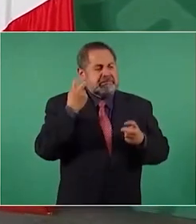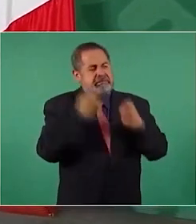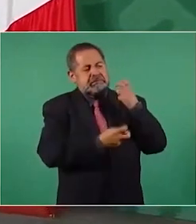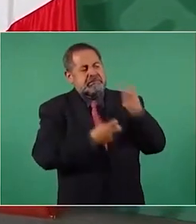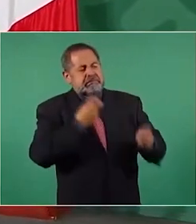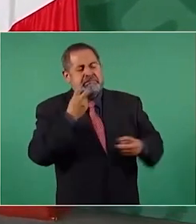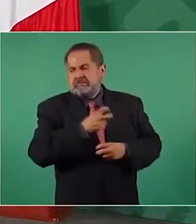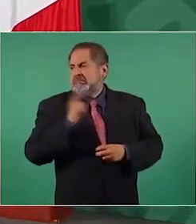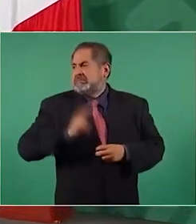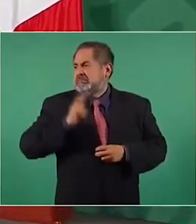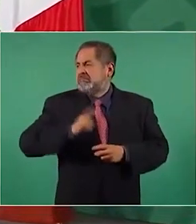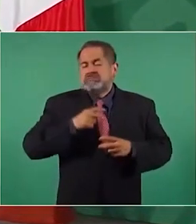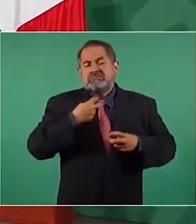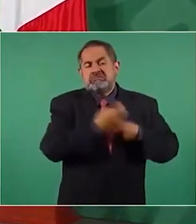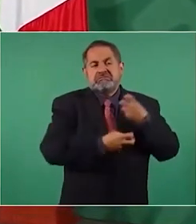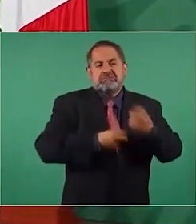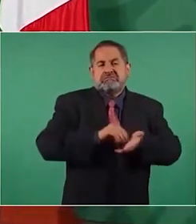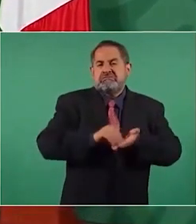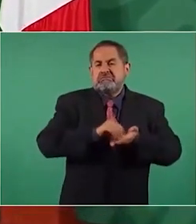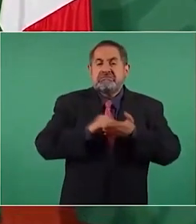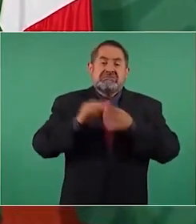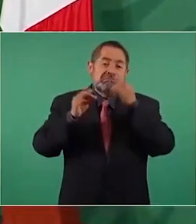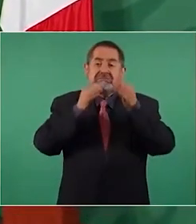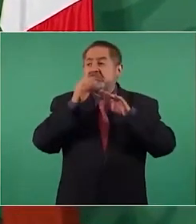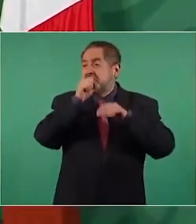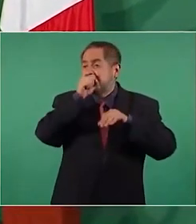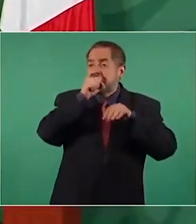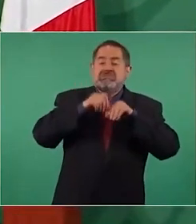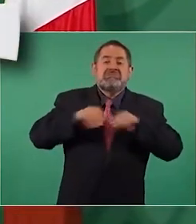linchamientos mediáticos